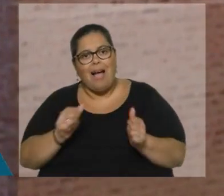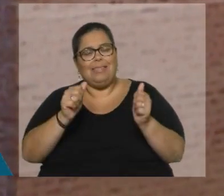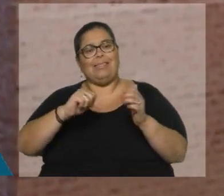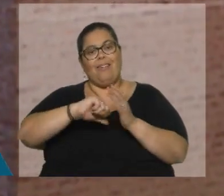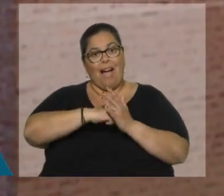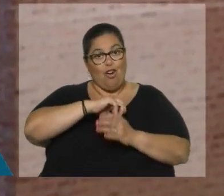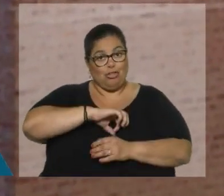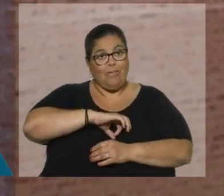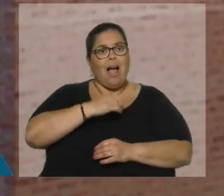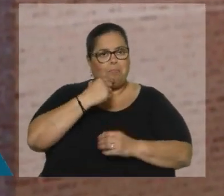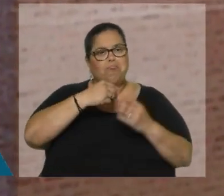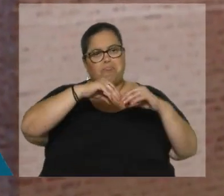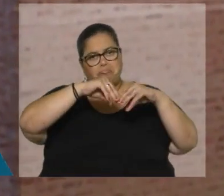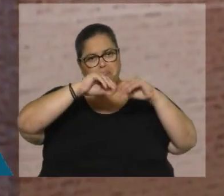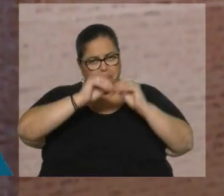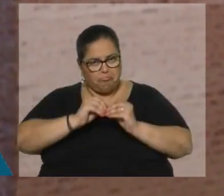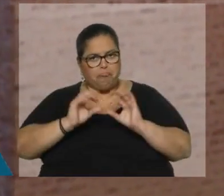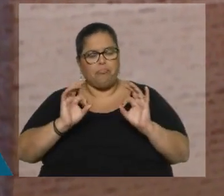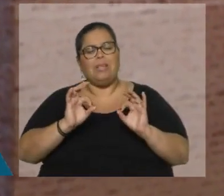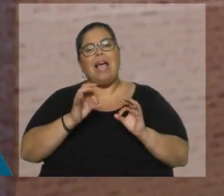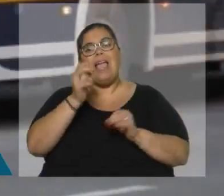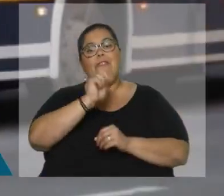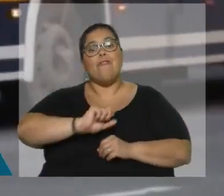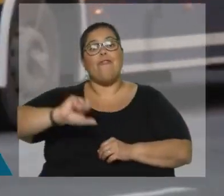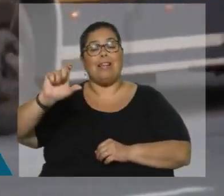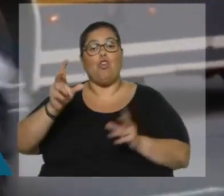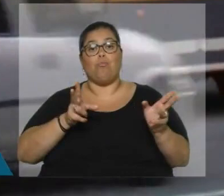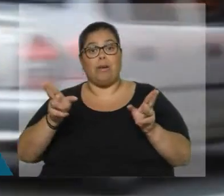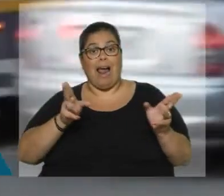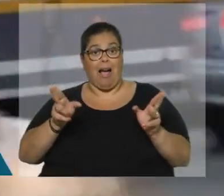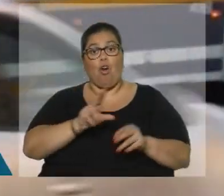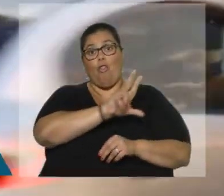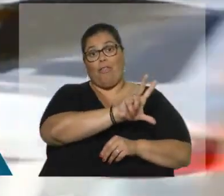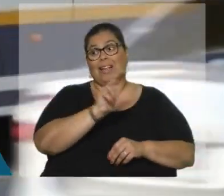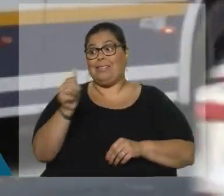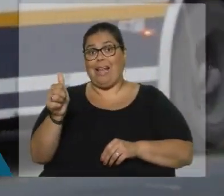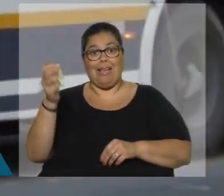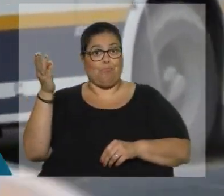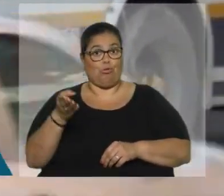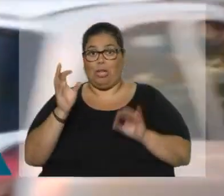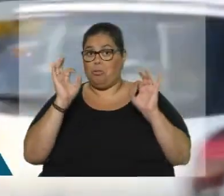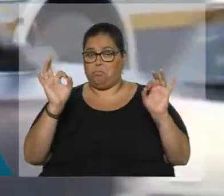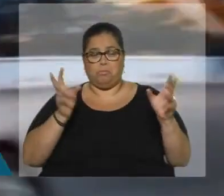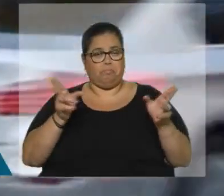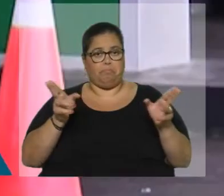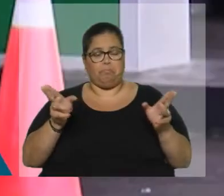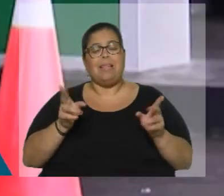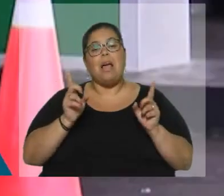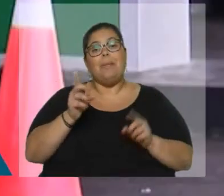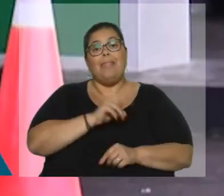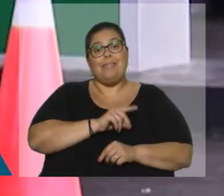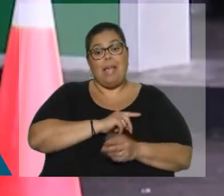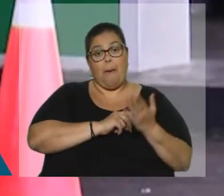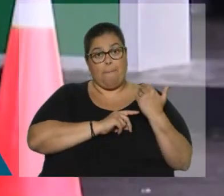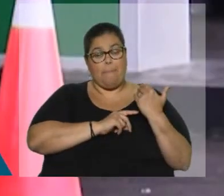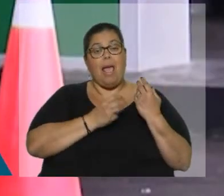esa forma, la inflación terminó dentro del rango meta fijado por las autoridades, de entre 3 y 6%. En diciembre, los